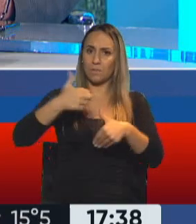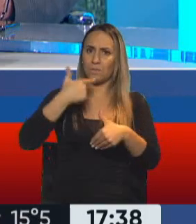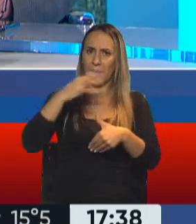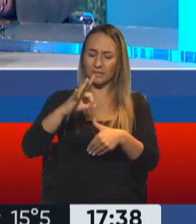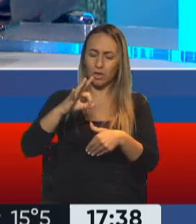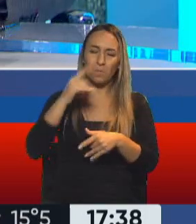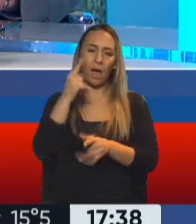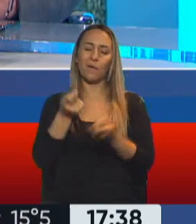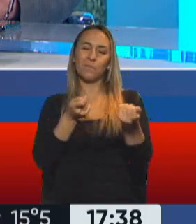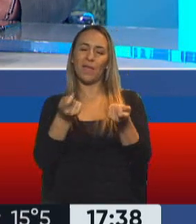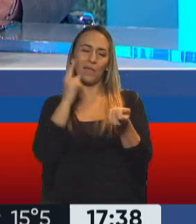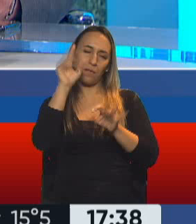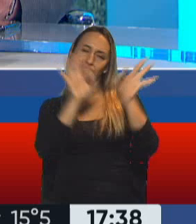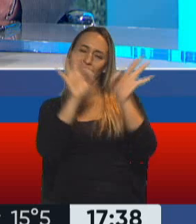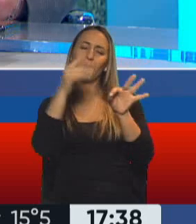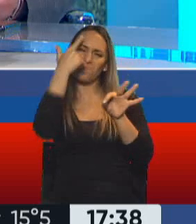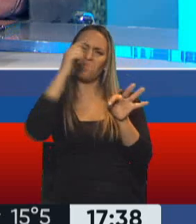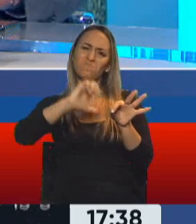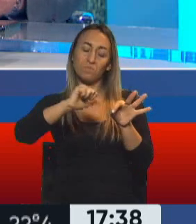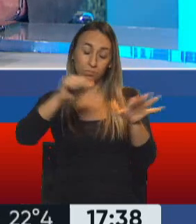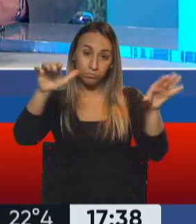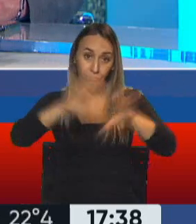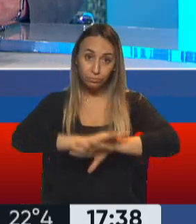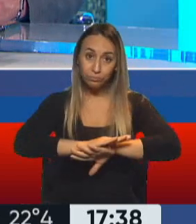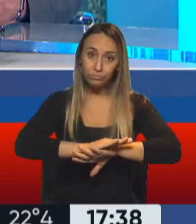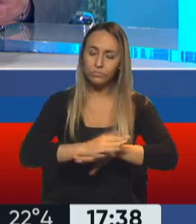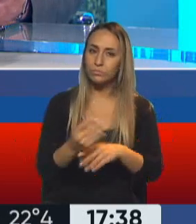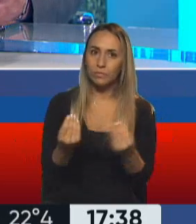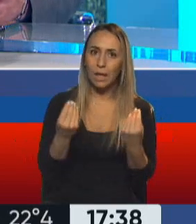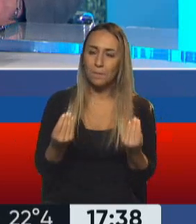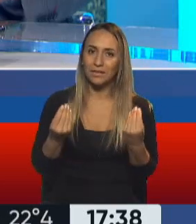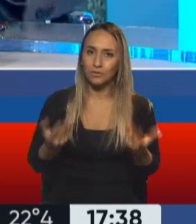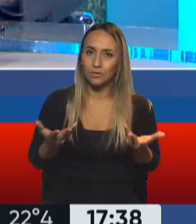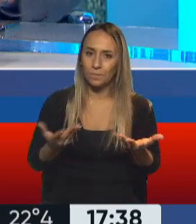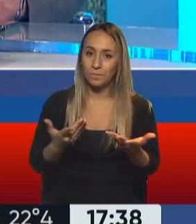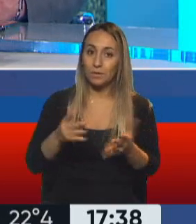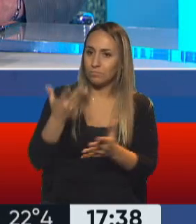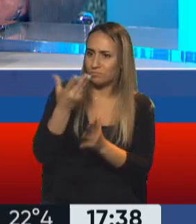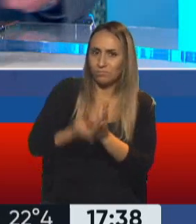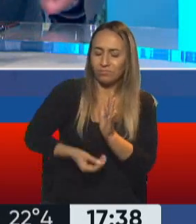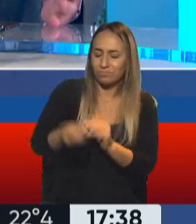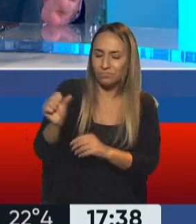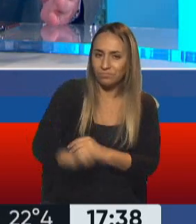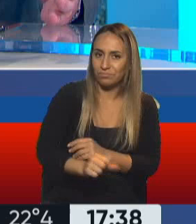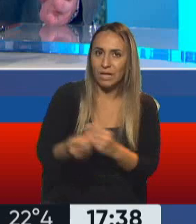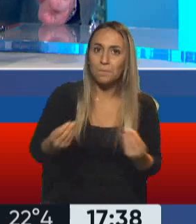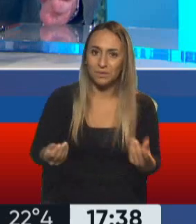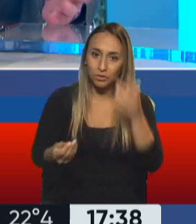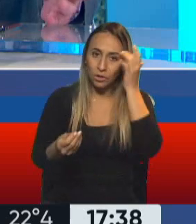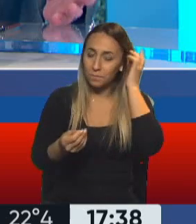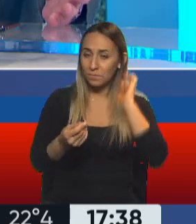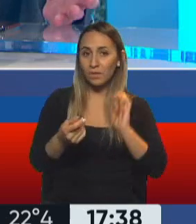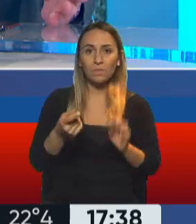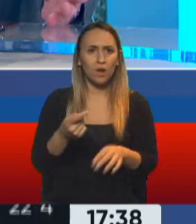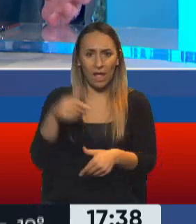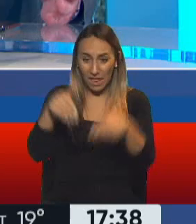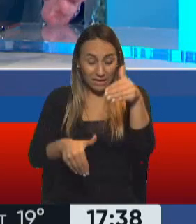el termómetro acá? ¿Cuán lejos estábamos de lo que estaba pasando? ¿Qué? Esperábamos un triunfo, no holgado, pero un triunfo, y de repente tuvimos una de